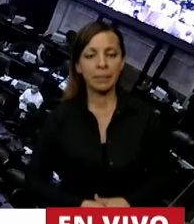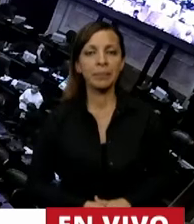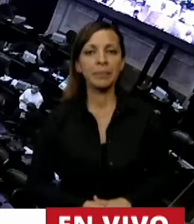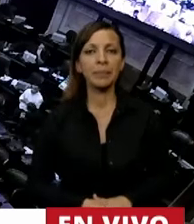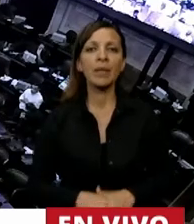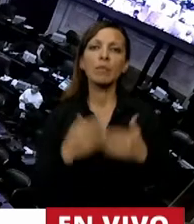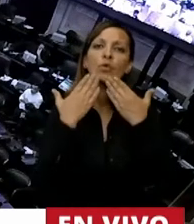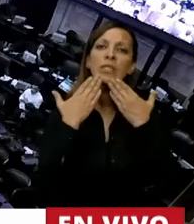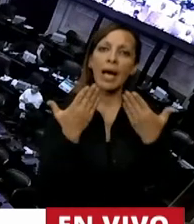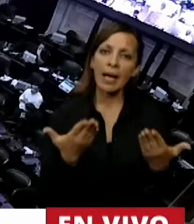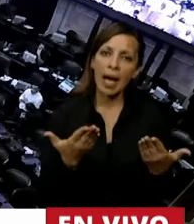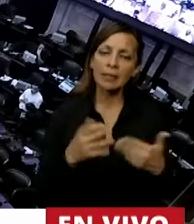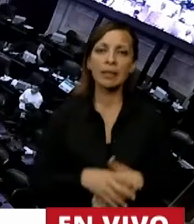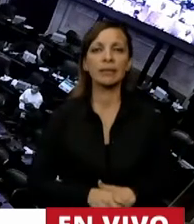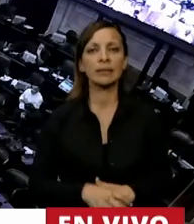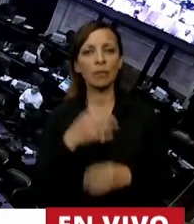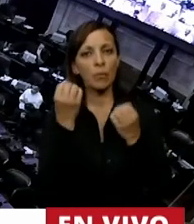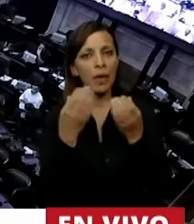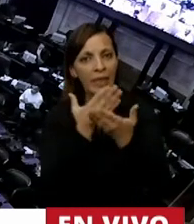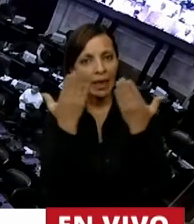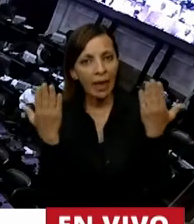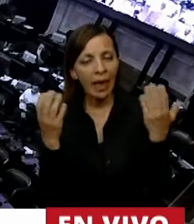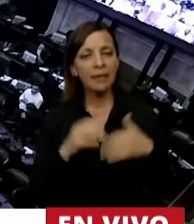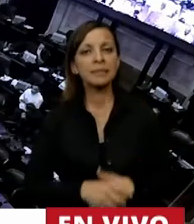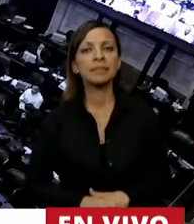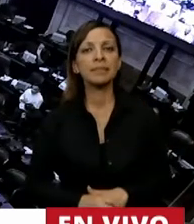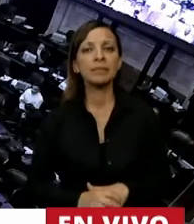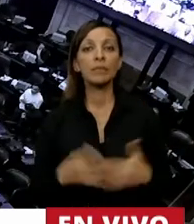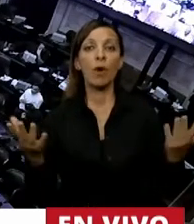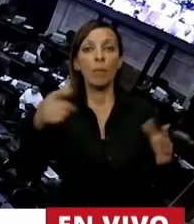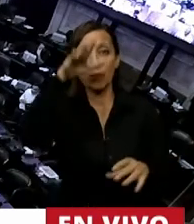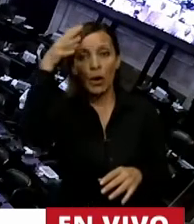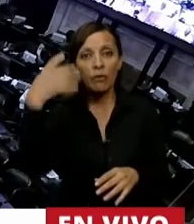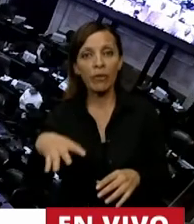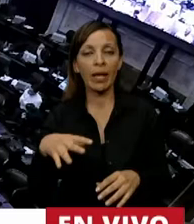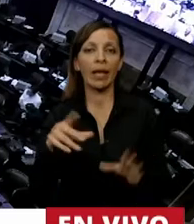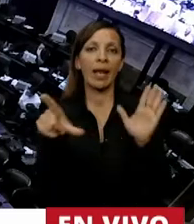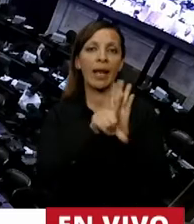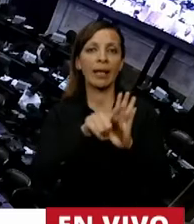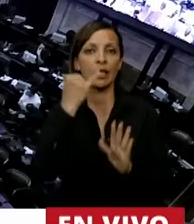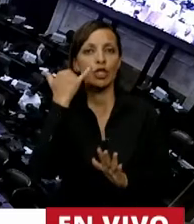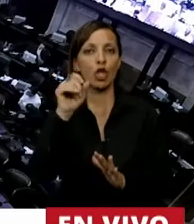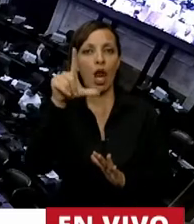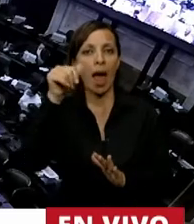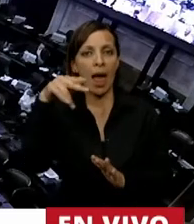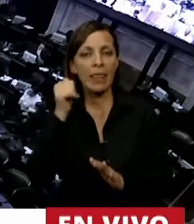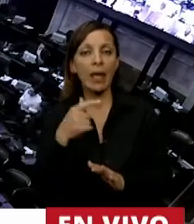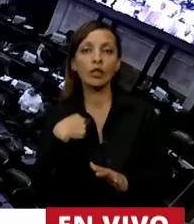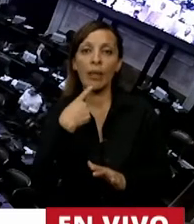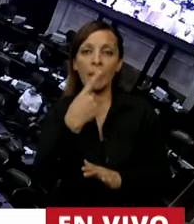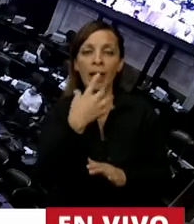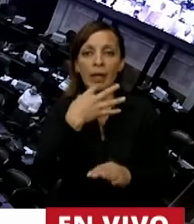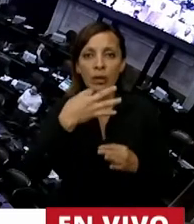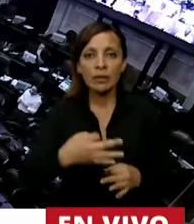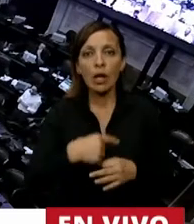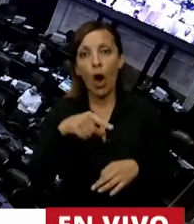Muchas gracias, señor presidente. Buenos días. Bueno, finalmente llegó Yolanda. Y lo que quería primero decir es que es un día bastante propicio